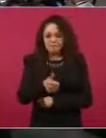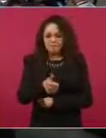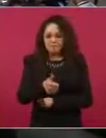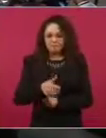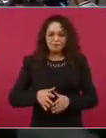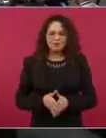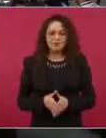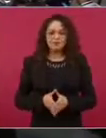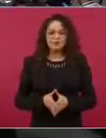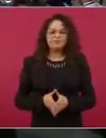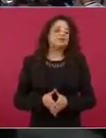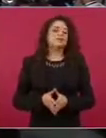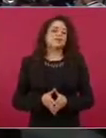Hay libertad.